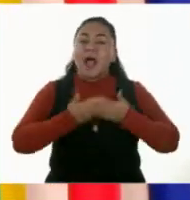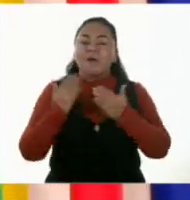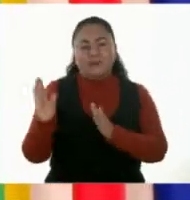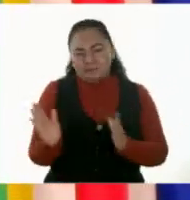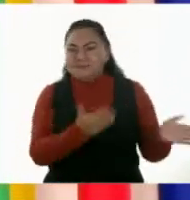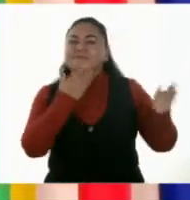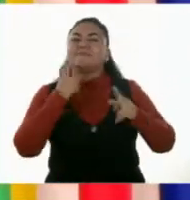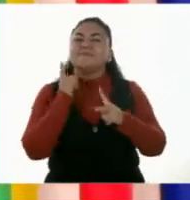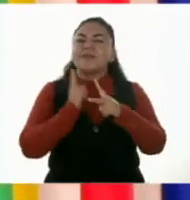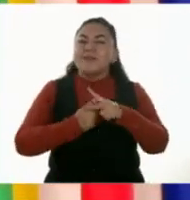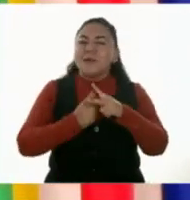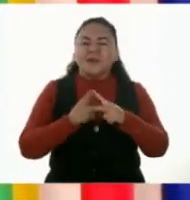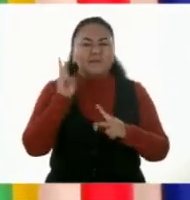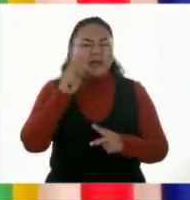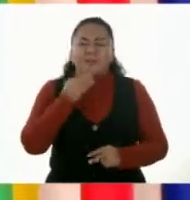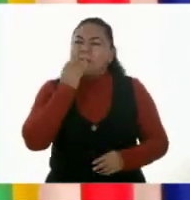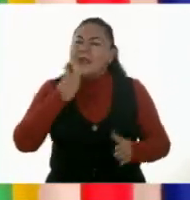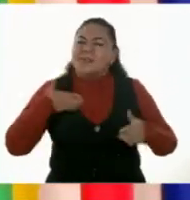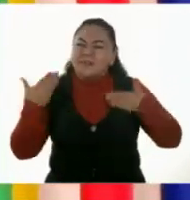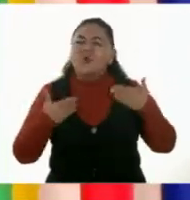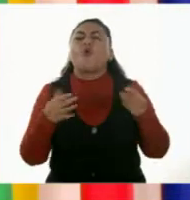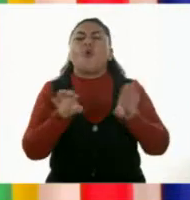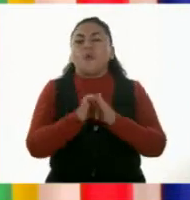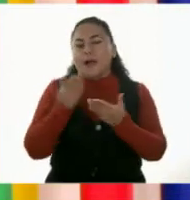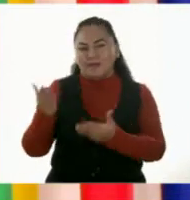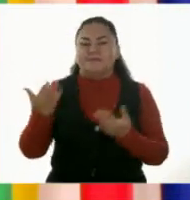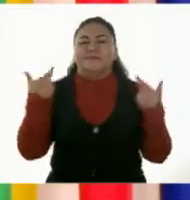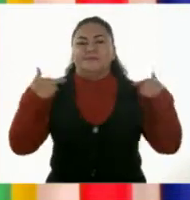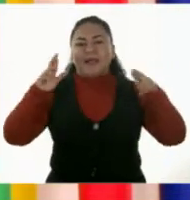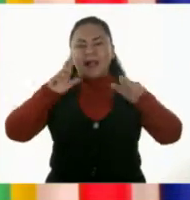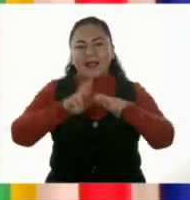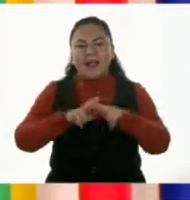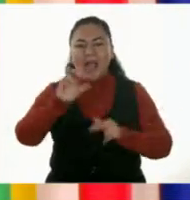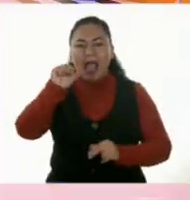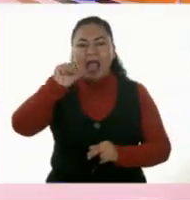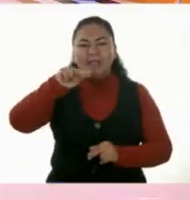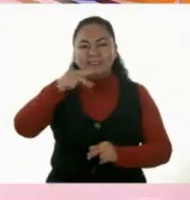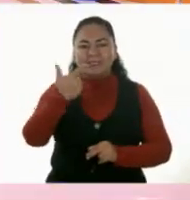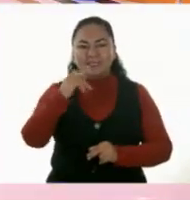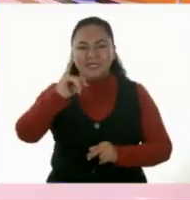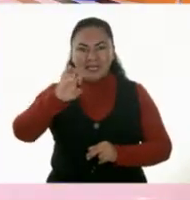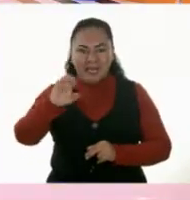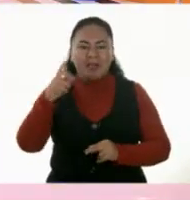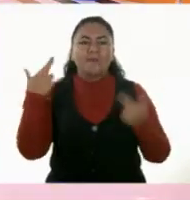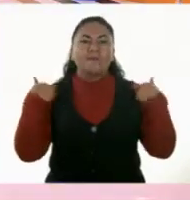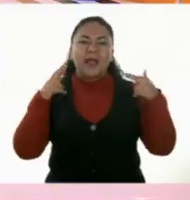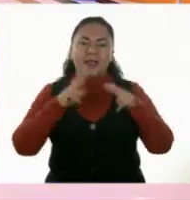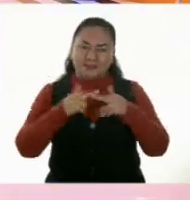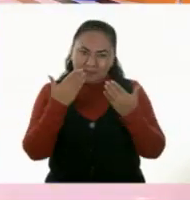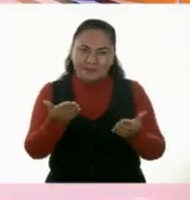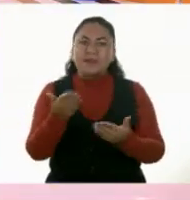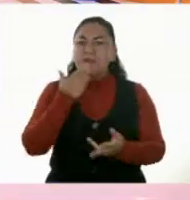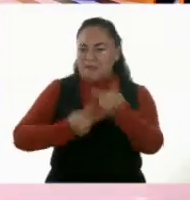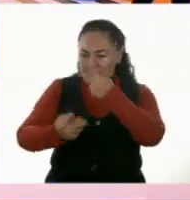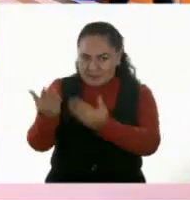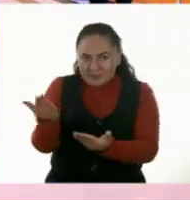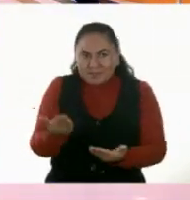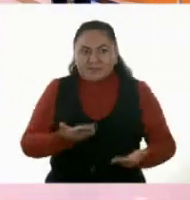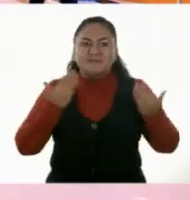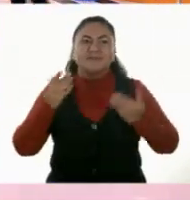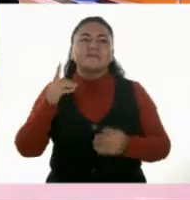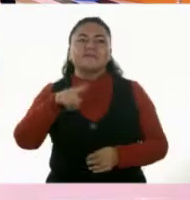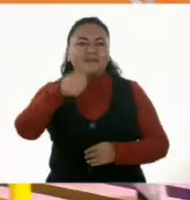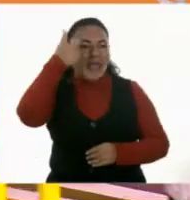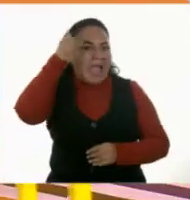matemáticas, que siempre serán divertidas, como con la maestra Angie. Angie, ¿cómo estás? Bienvenida. Nos da mucho gusto recibirla porque